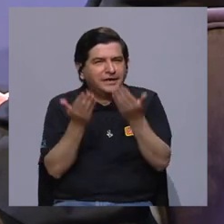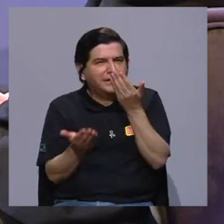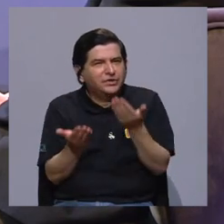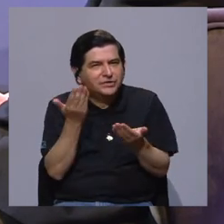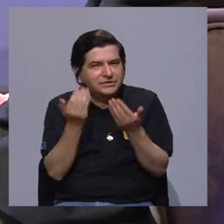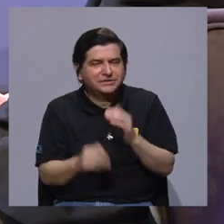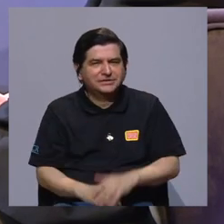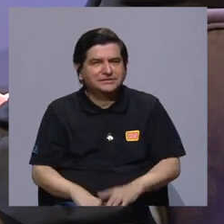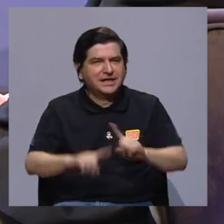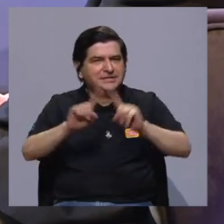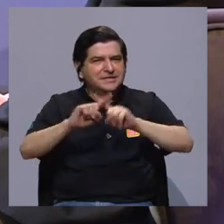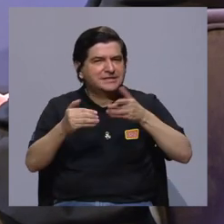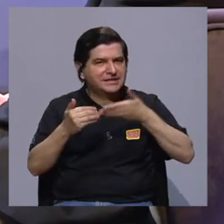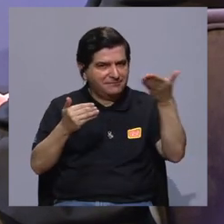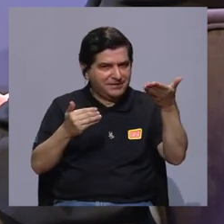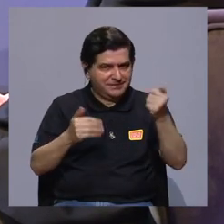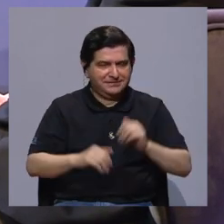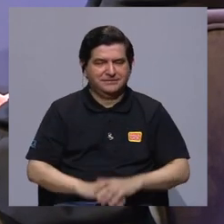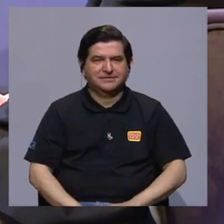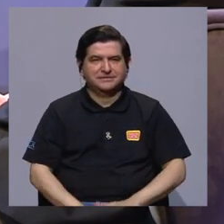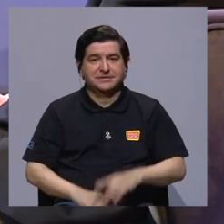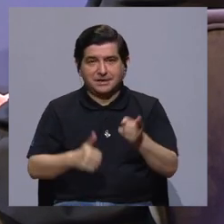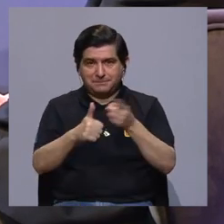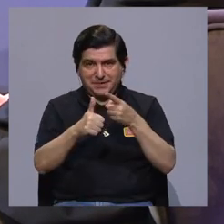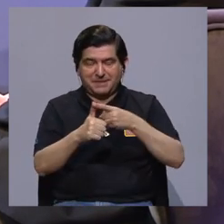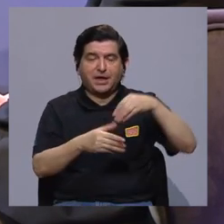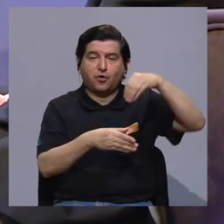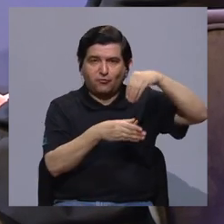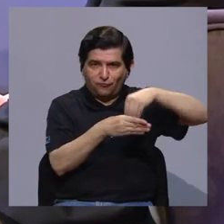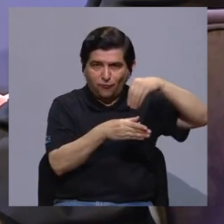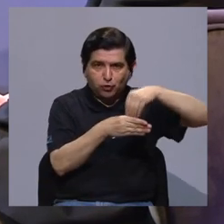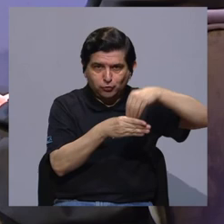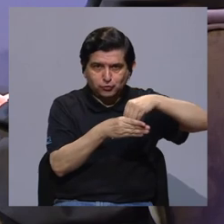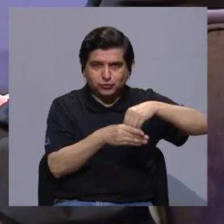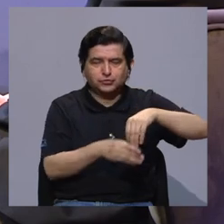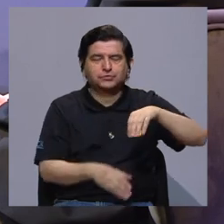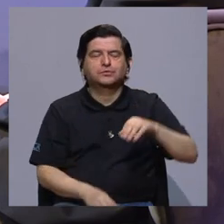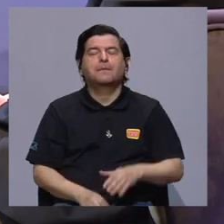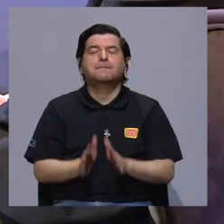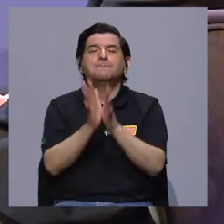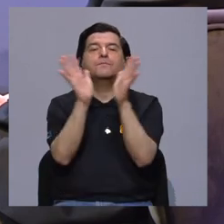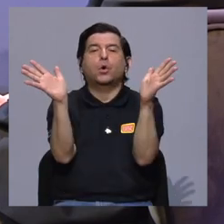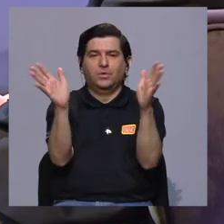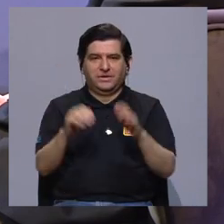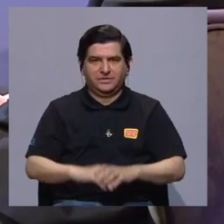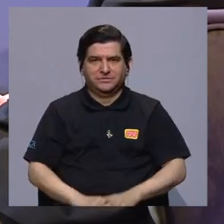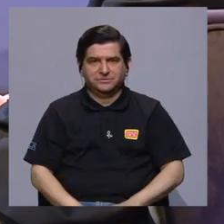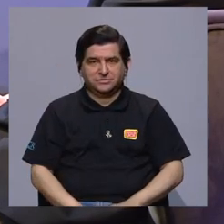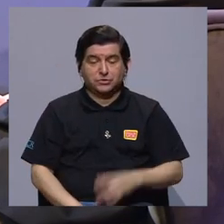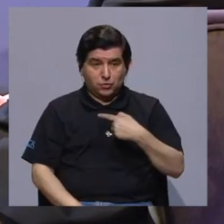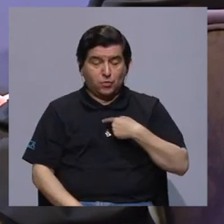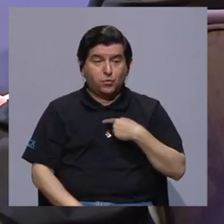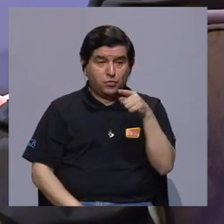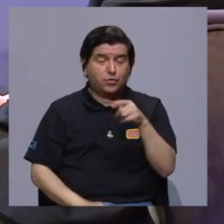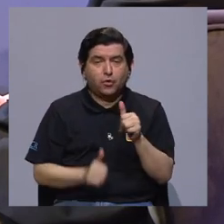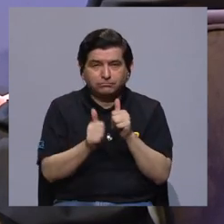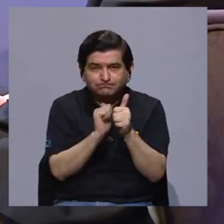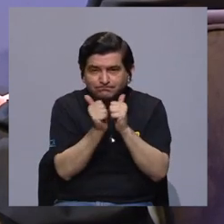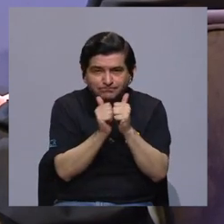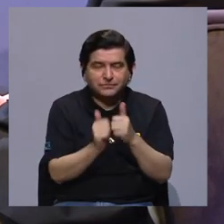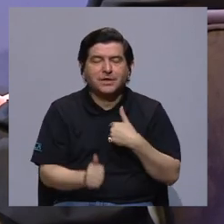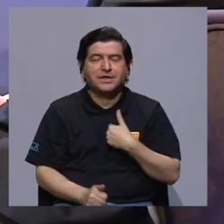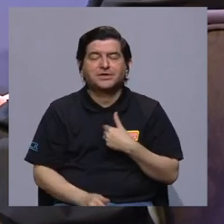yo creo que más que… Hay varias cosas. Primero, están los fondos, ¿verdad?, públicos a los que lo